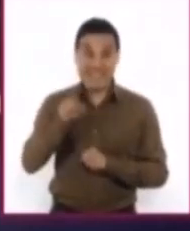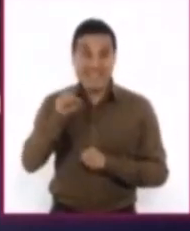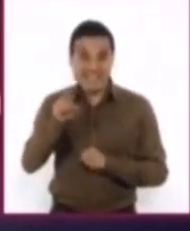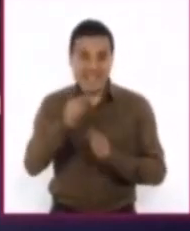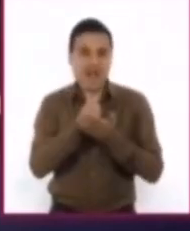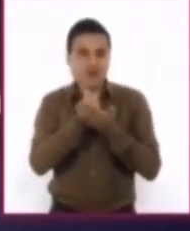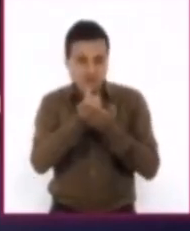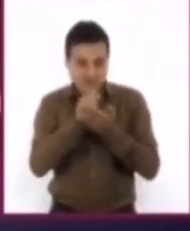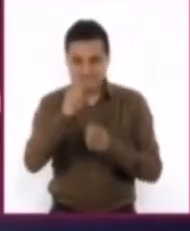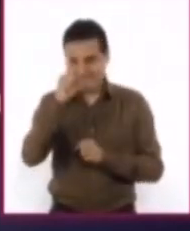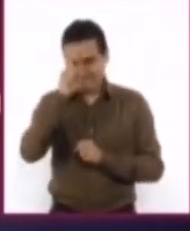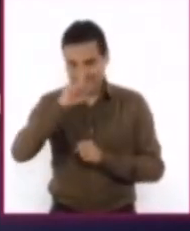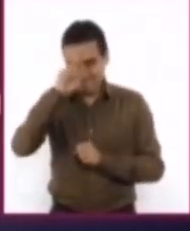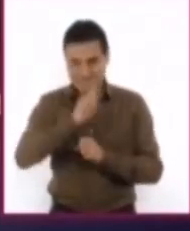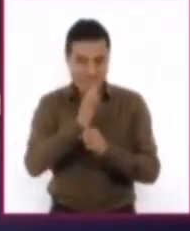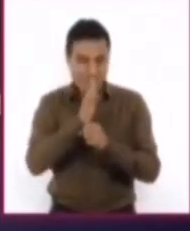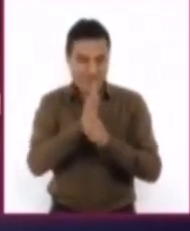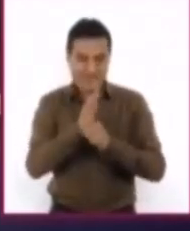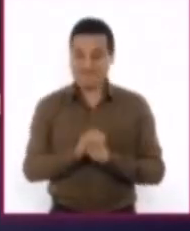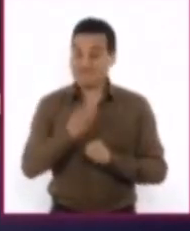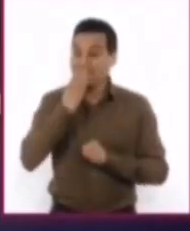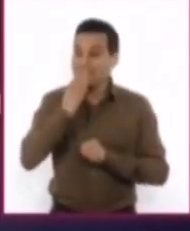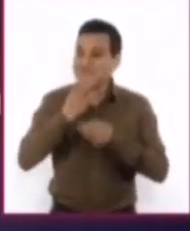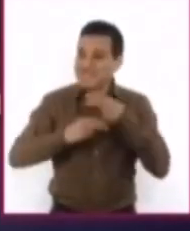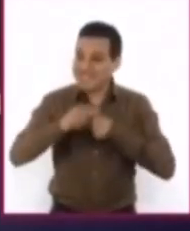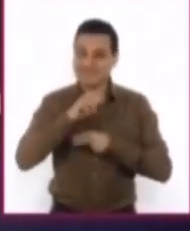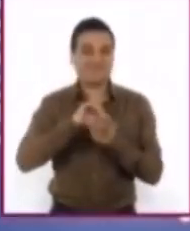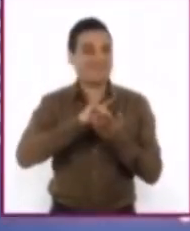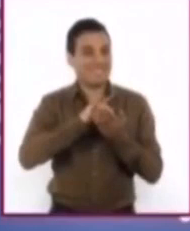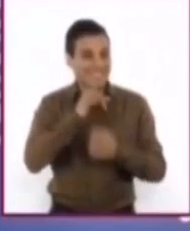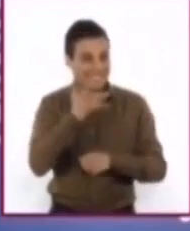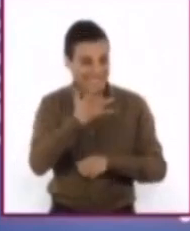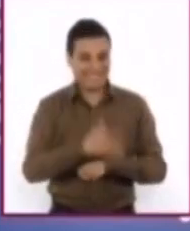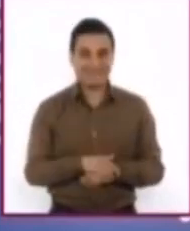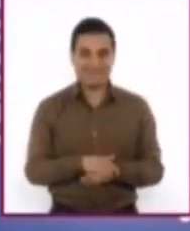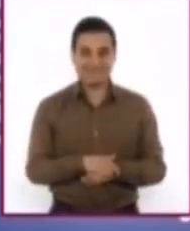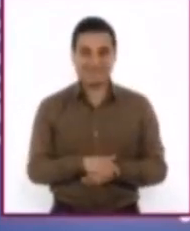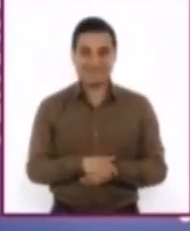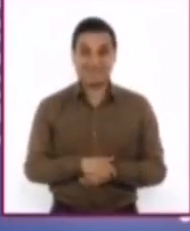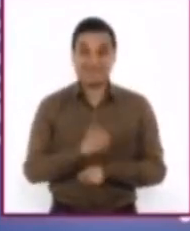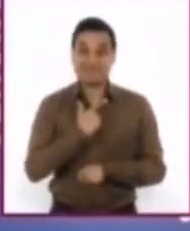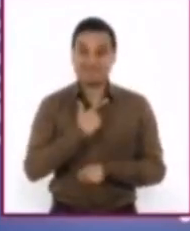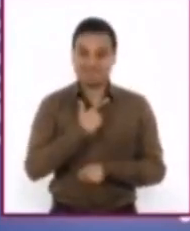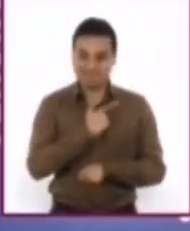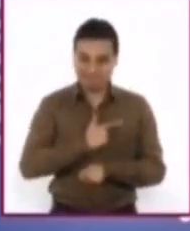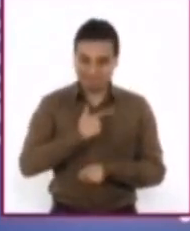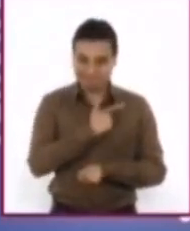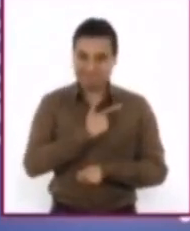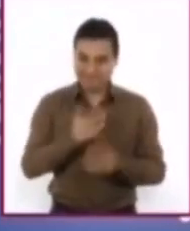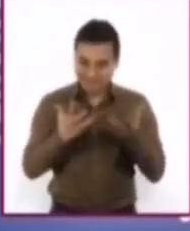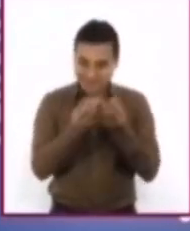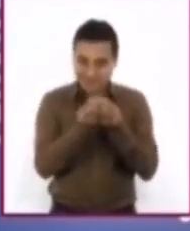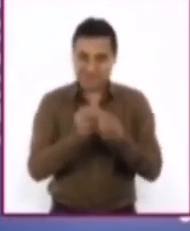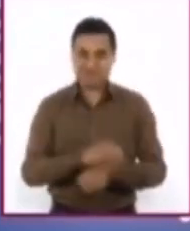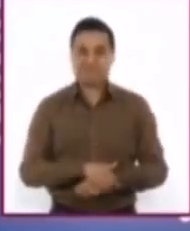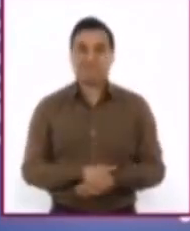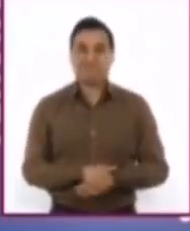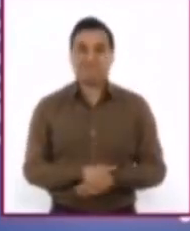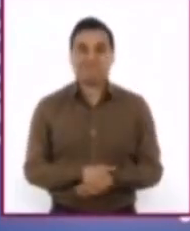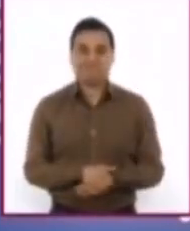facilitadora en la sesión de hoy. Bienvenida, maestra. Muchas gracias, Leslie. Me es muy grato estar con ustedes en esta sesión,